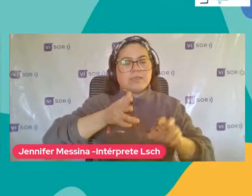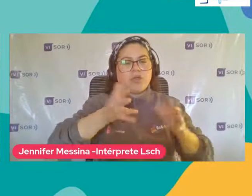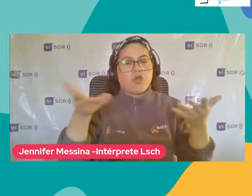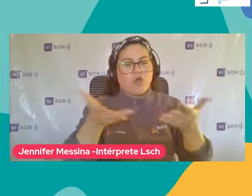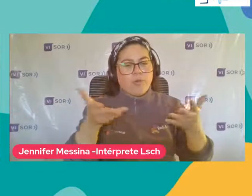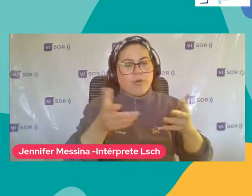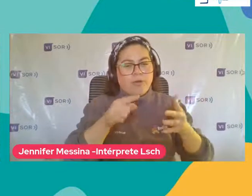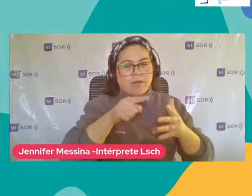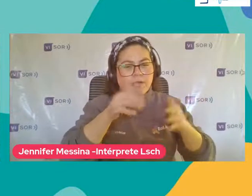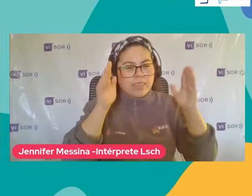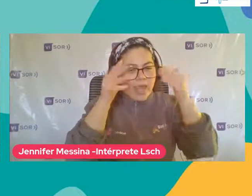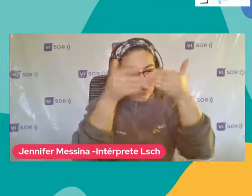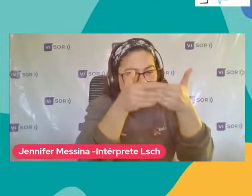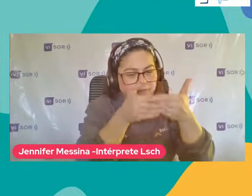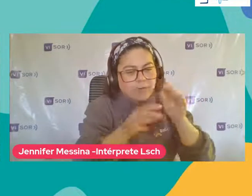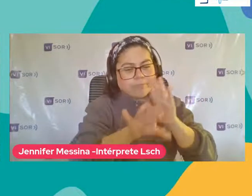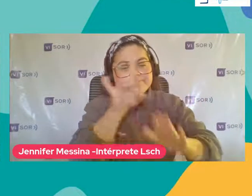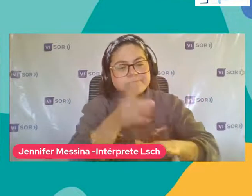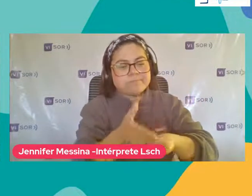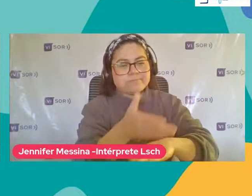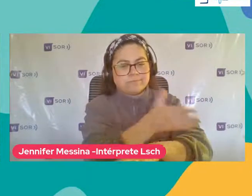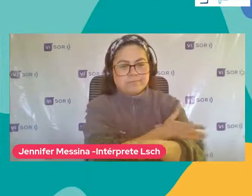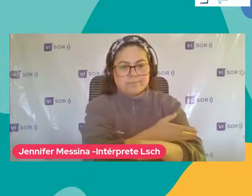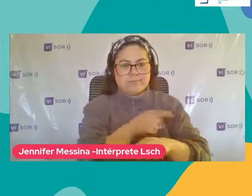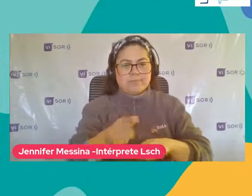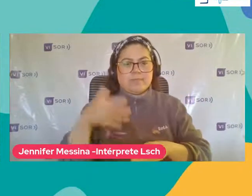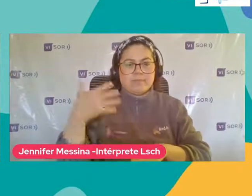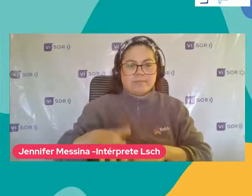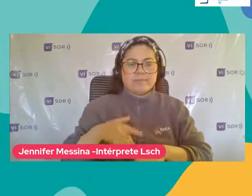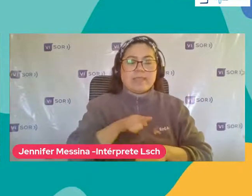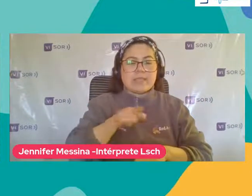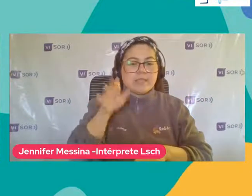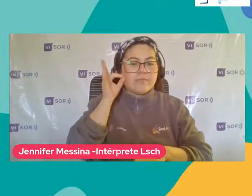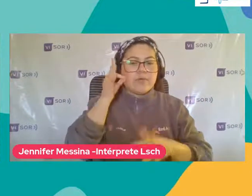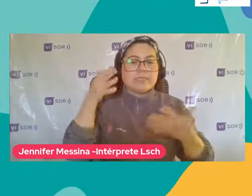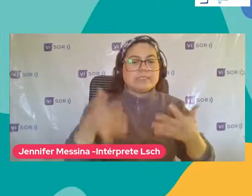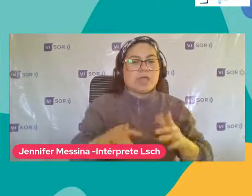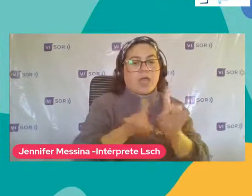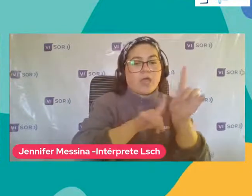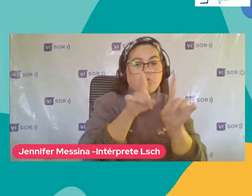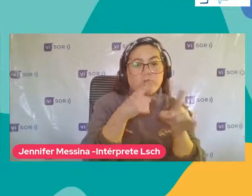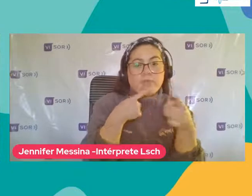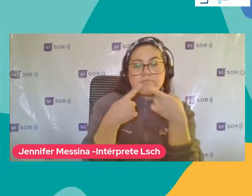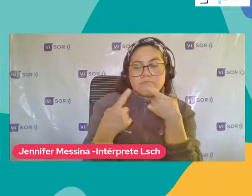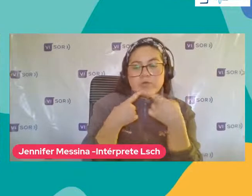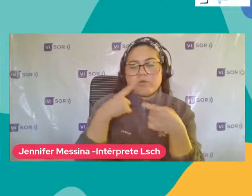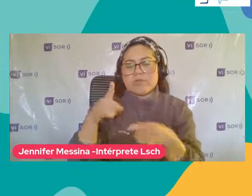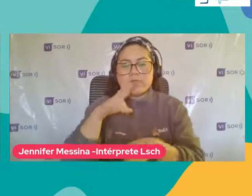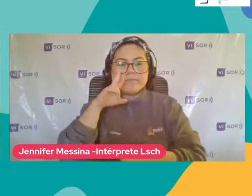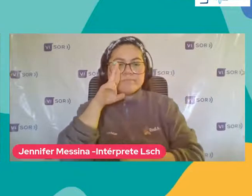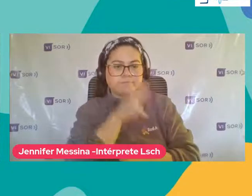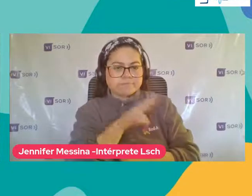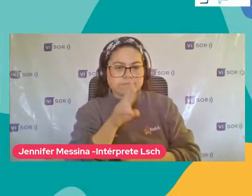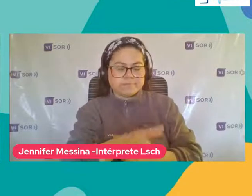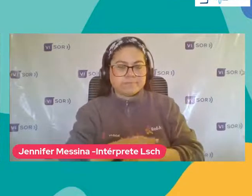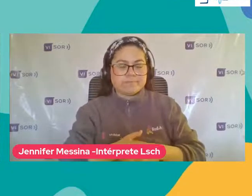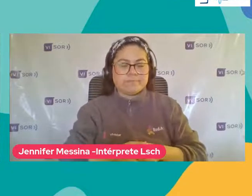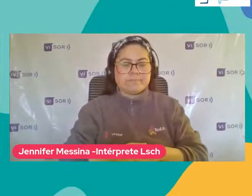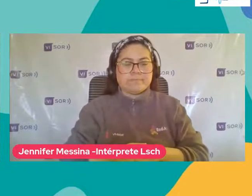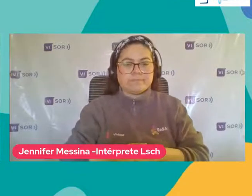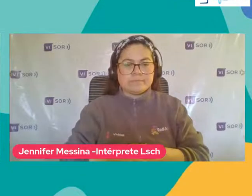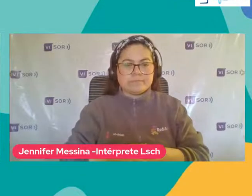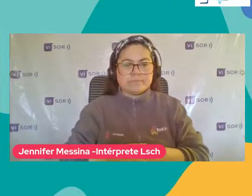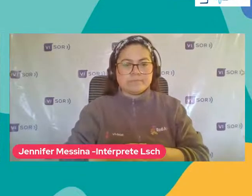también Tuvo la instancia De poder responder Algunas de las inquietudes Que ustedes mismos Nos fueron planteando A través de sus comentarios